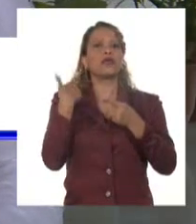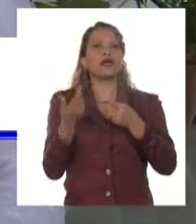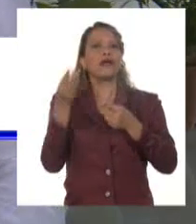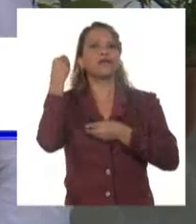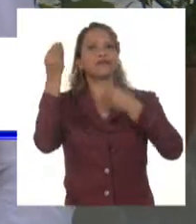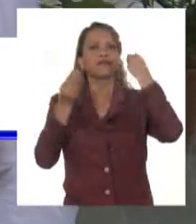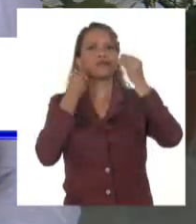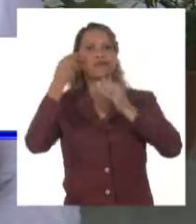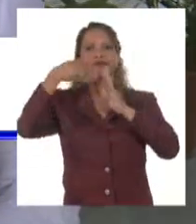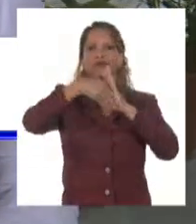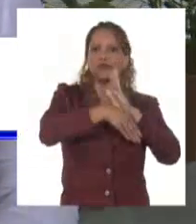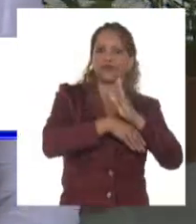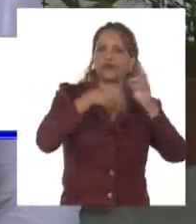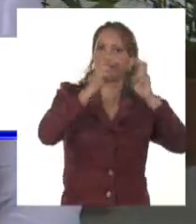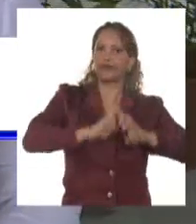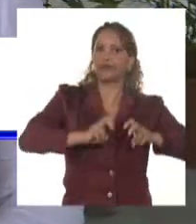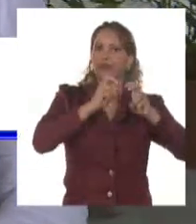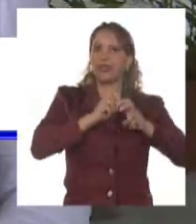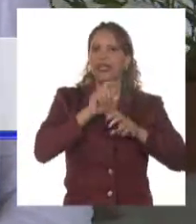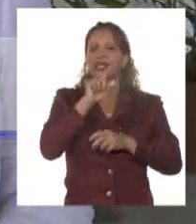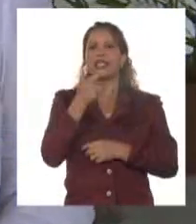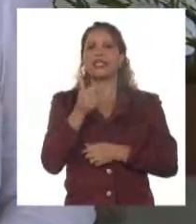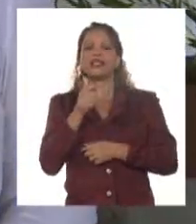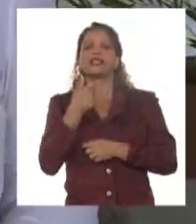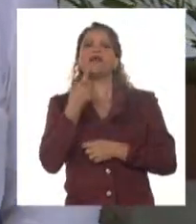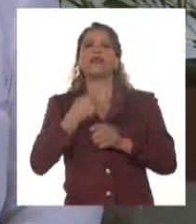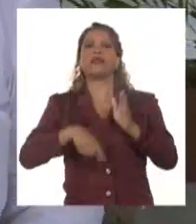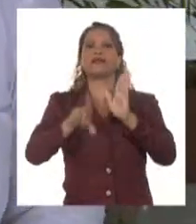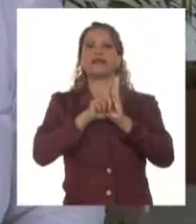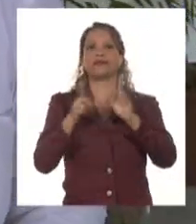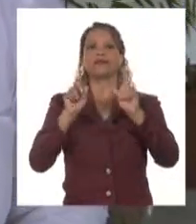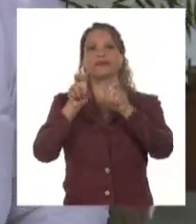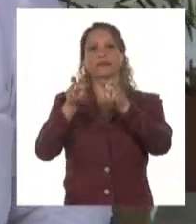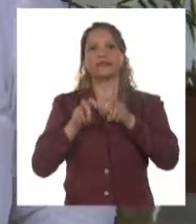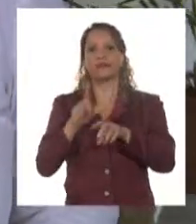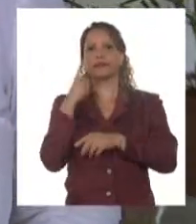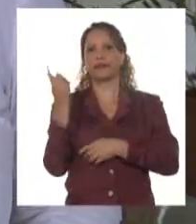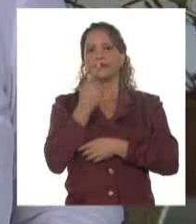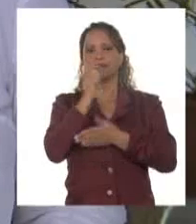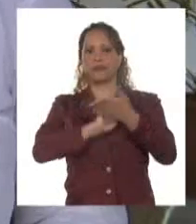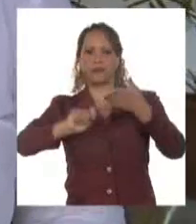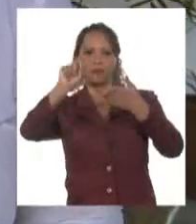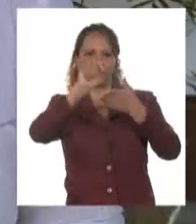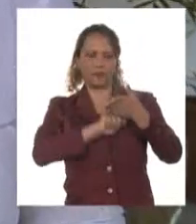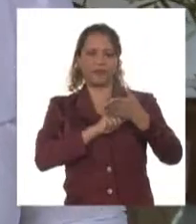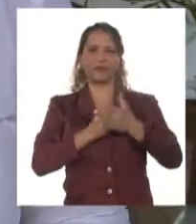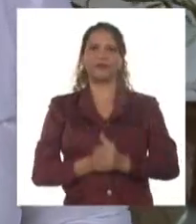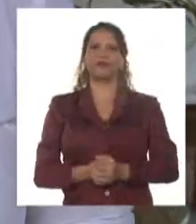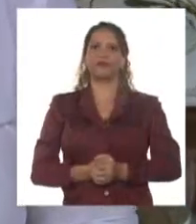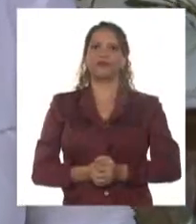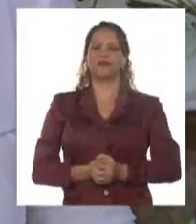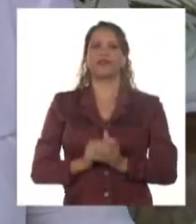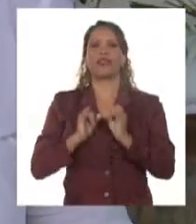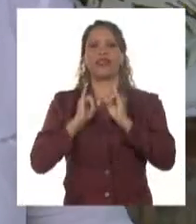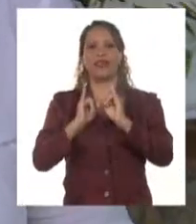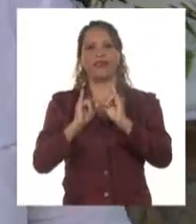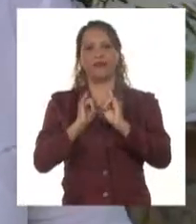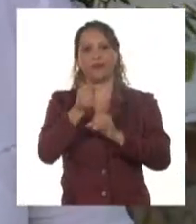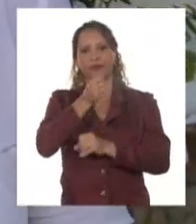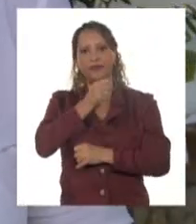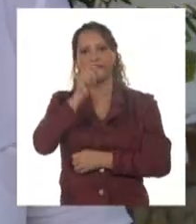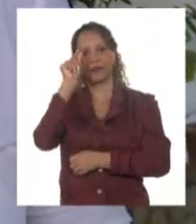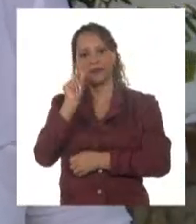mayor sistematicidad en la décima legislatura de la Asamblea Nacional del Poder Popular. Lisette Márquez, Canal Cubano